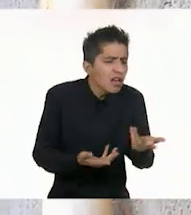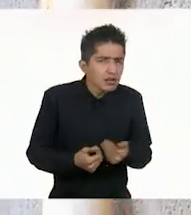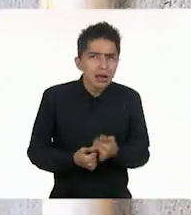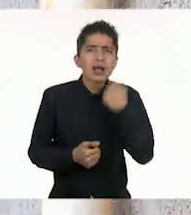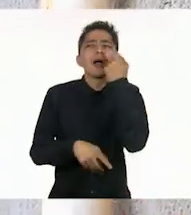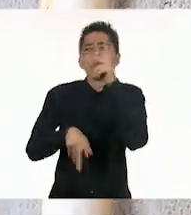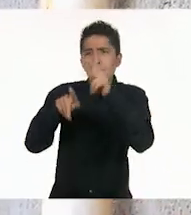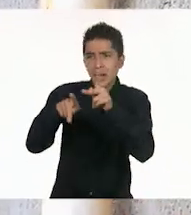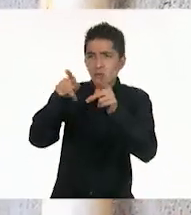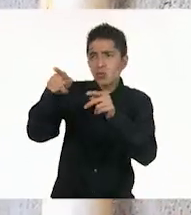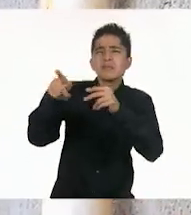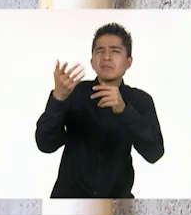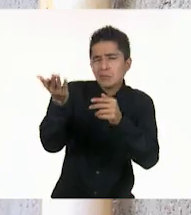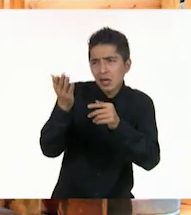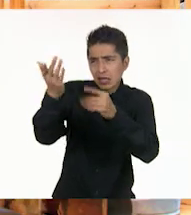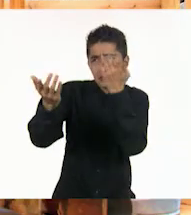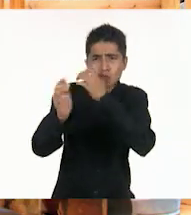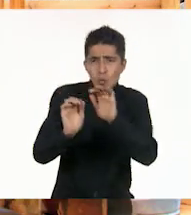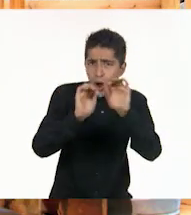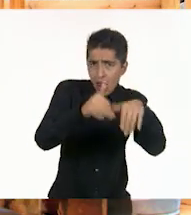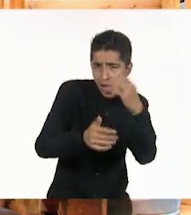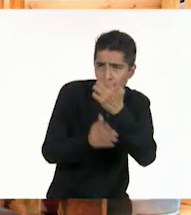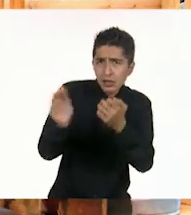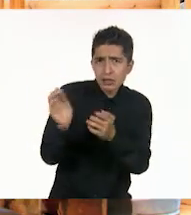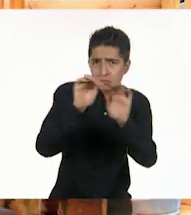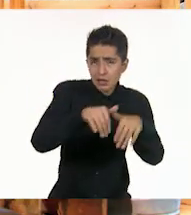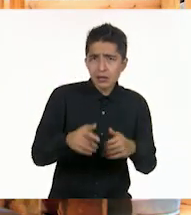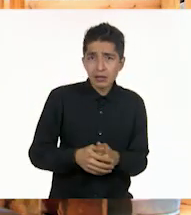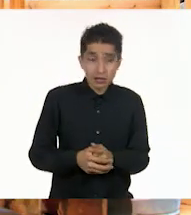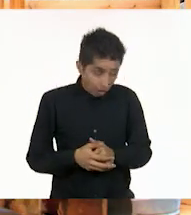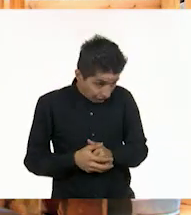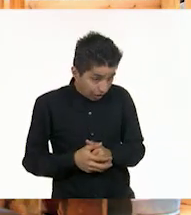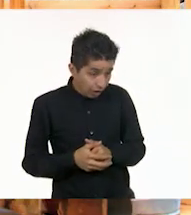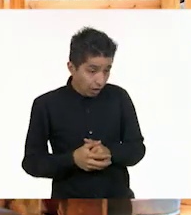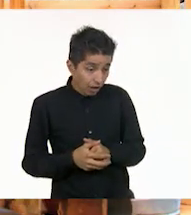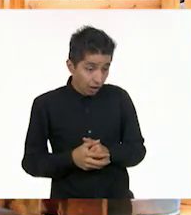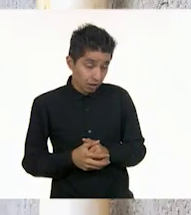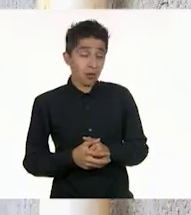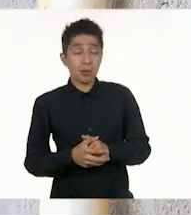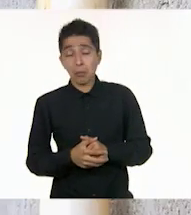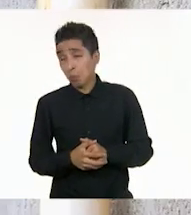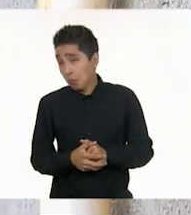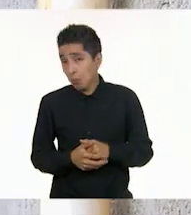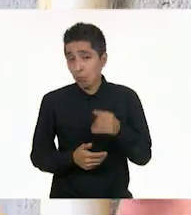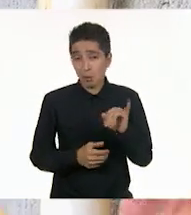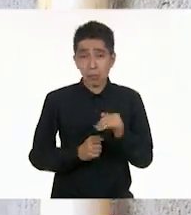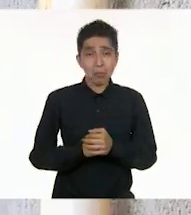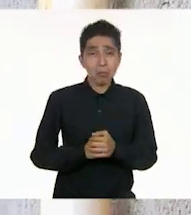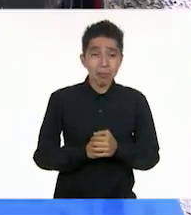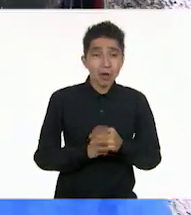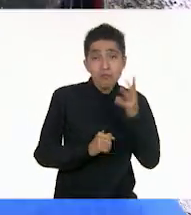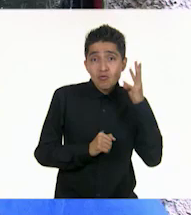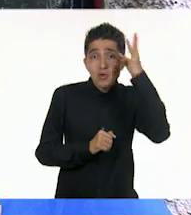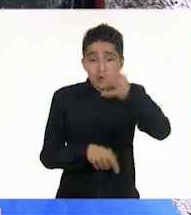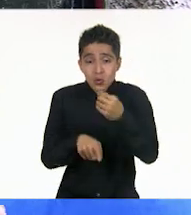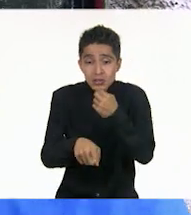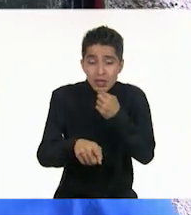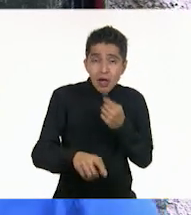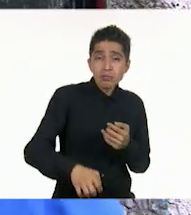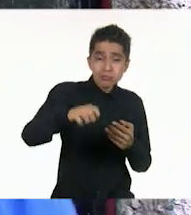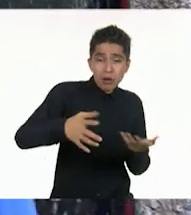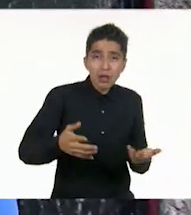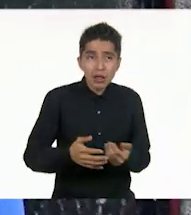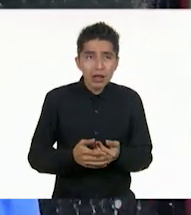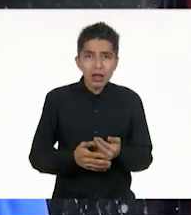Me gustaría pedirle que la inscriba en la escuela. ¿Ah, sí? No me diga. Sí. Estamos hablando del futuro de la niña. Yo soy su